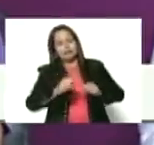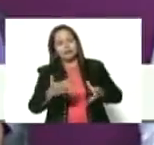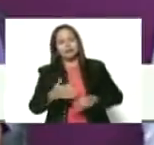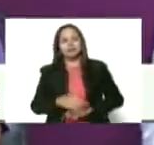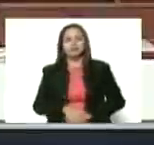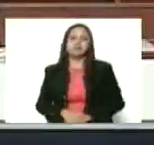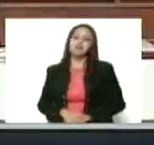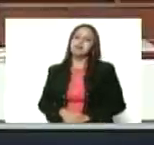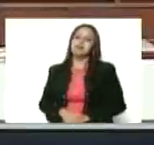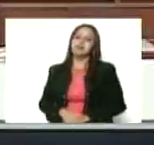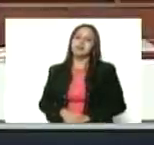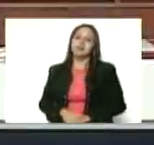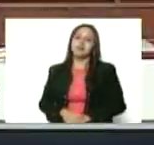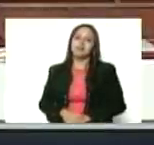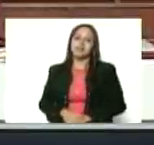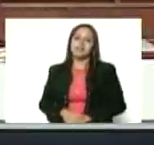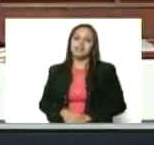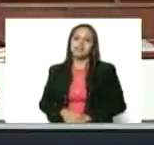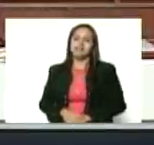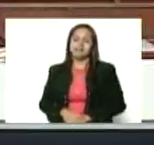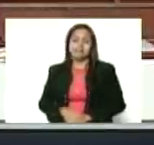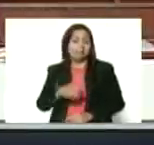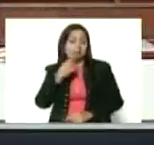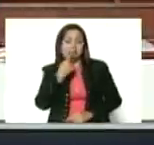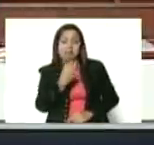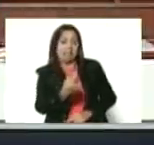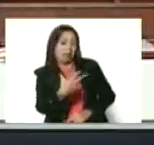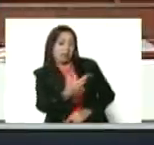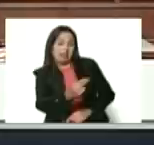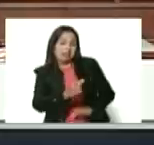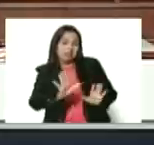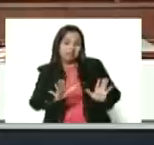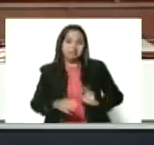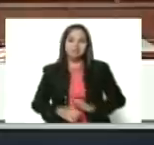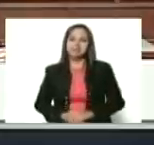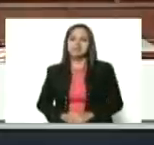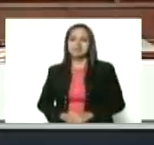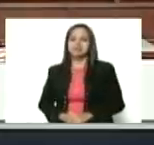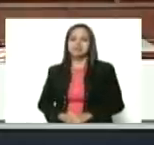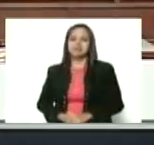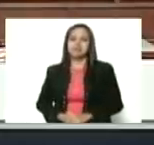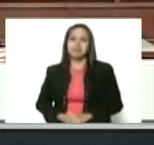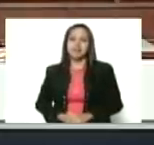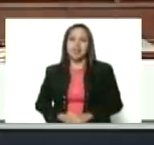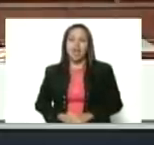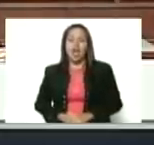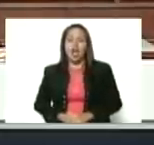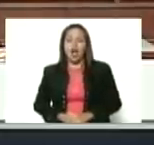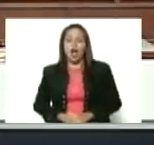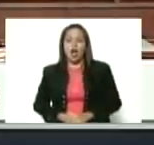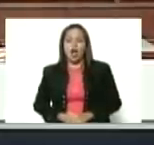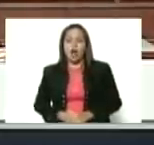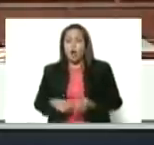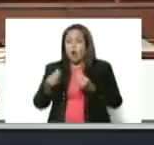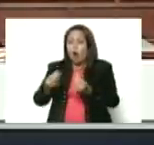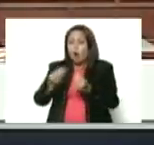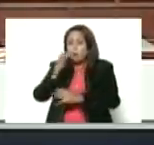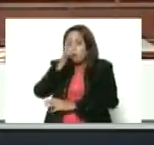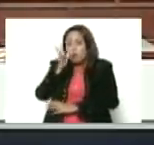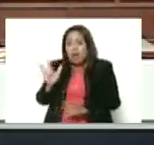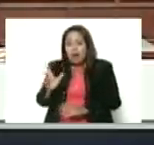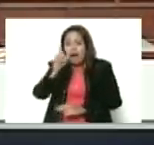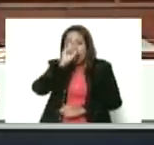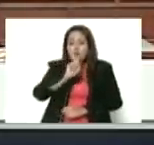Ha sido de velado, Ernesto. Ahora, fíjense ustedes, cómo se burlaron en 1999